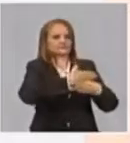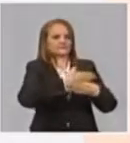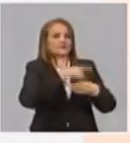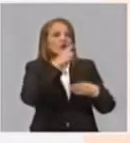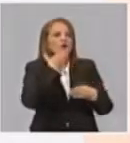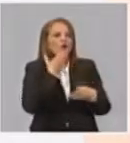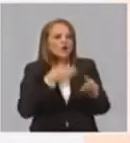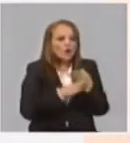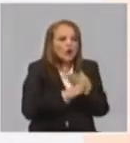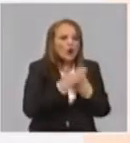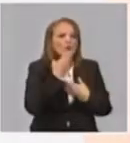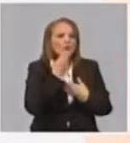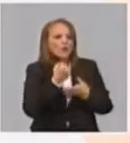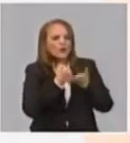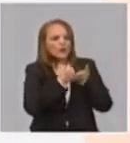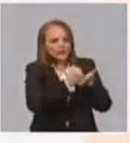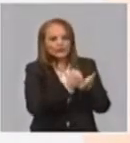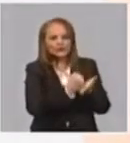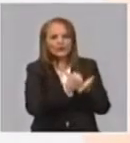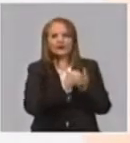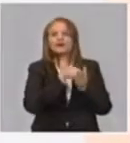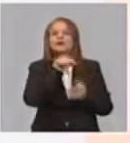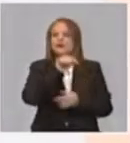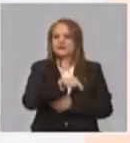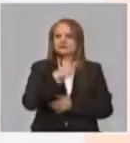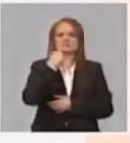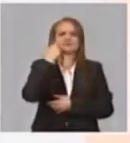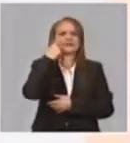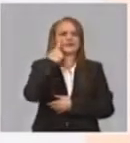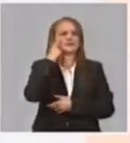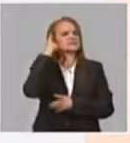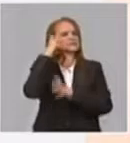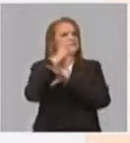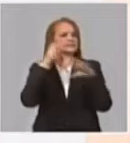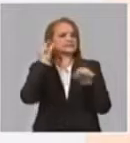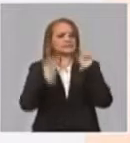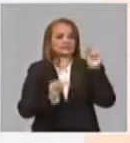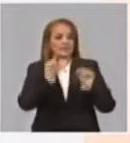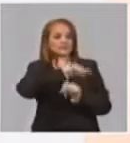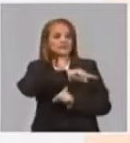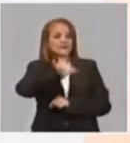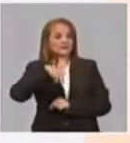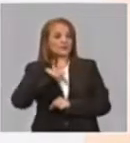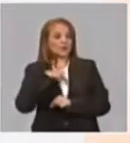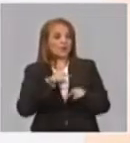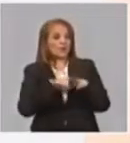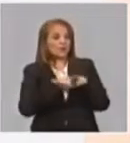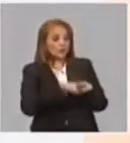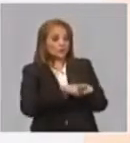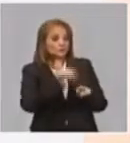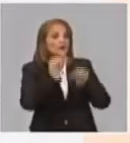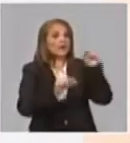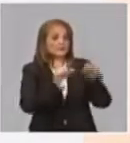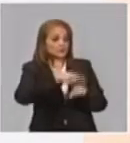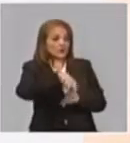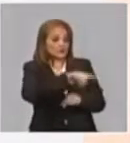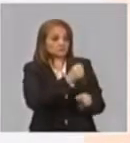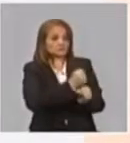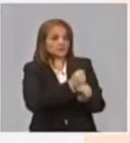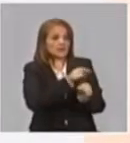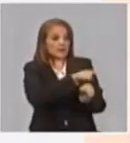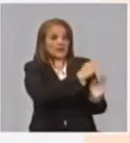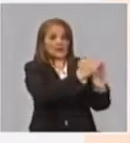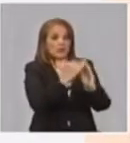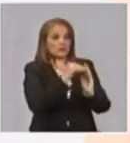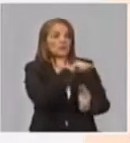intervenir en una comunidad, ¿no? Exactamente. Y ahí han estado nuestros científicos sociales, unidos con las personas que intervienen en la comunidad,